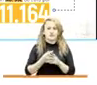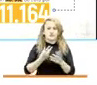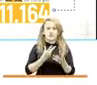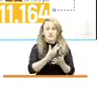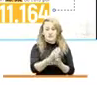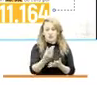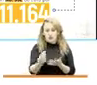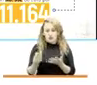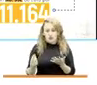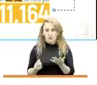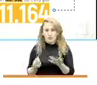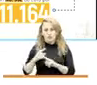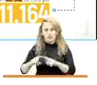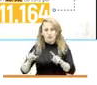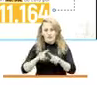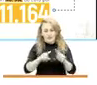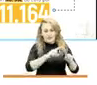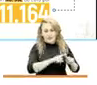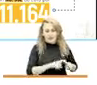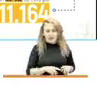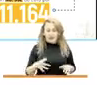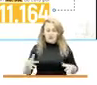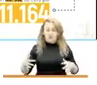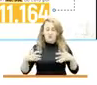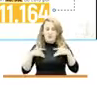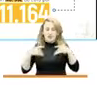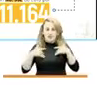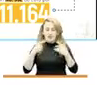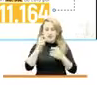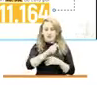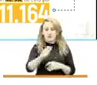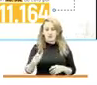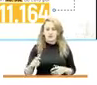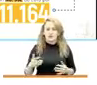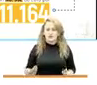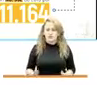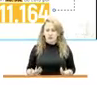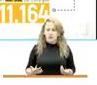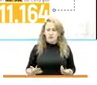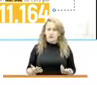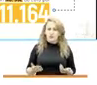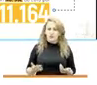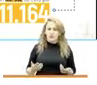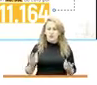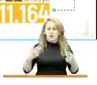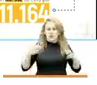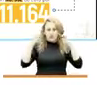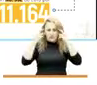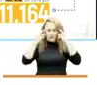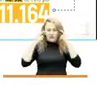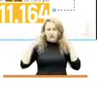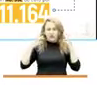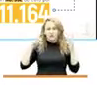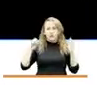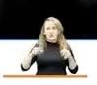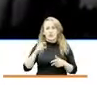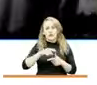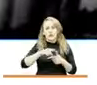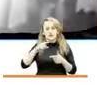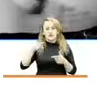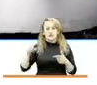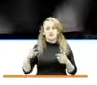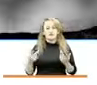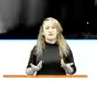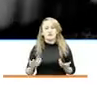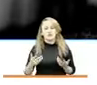hechos victimizantes, de víctimas, que permiten un conocimiento estadístico del